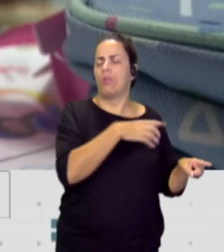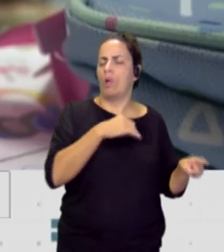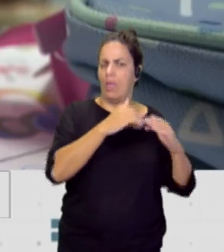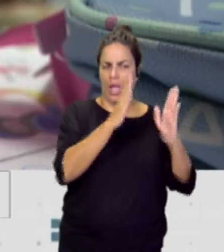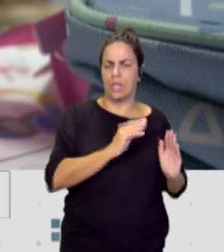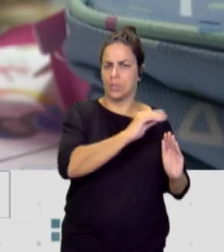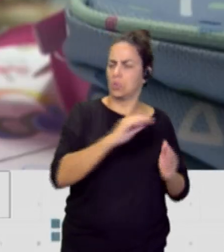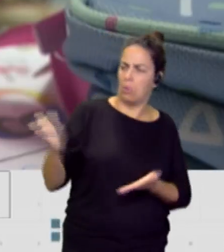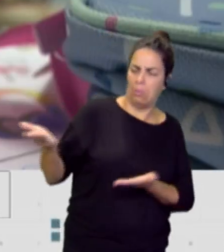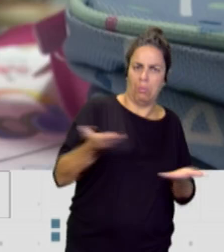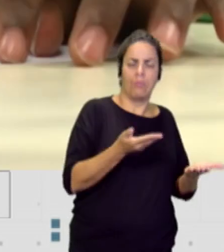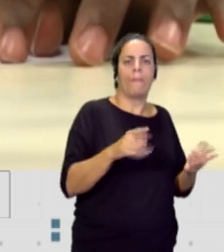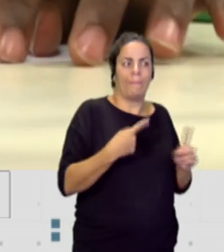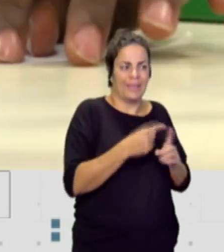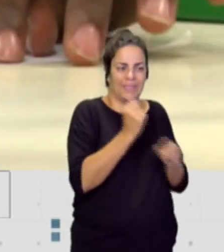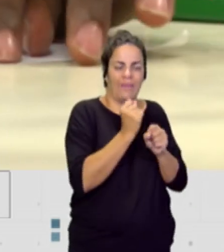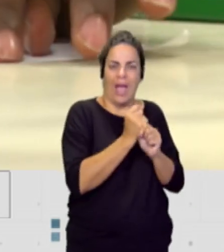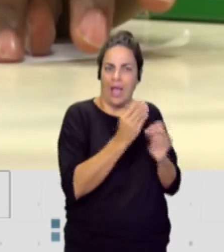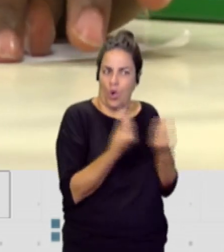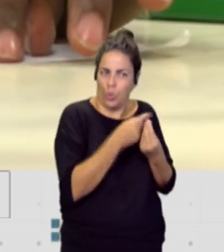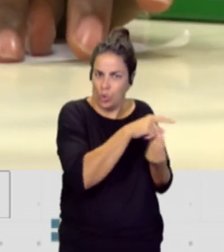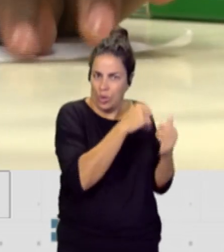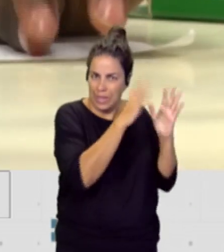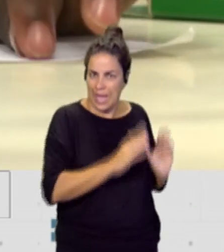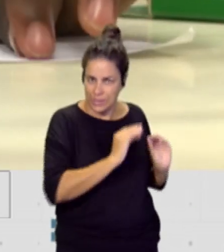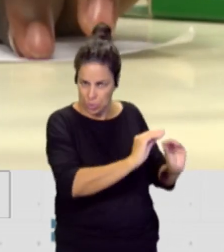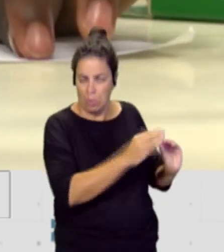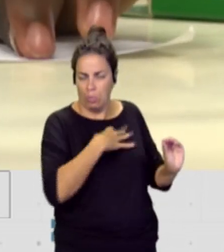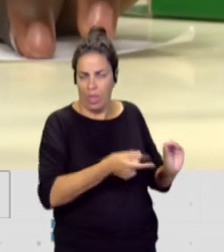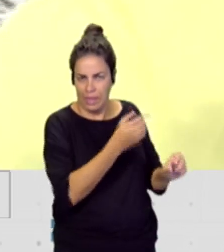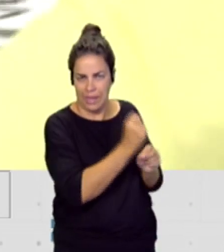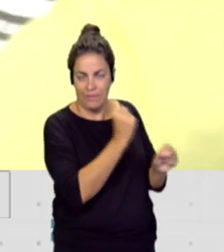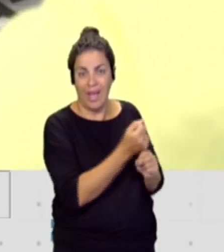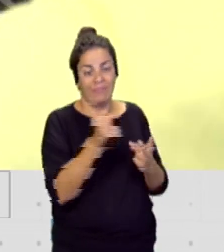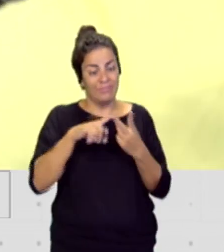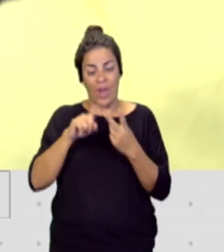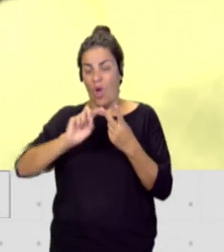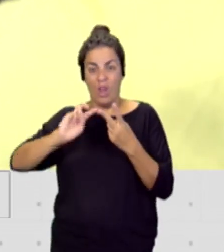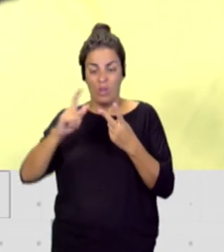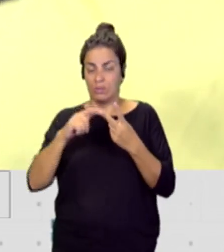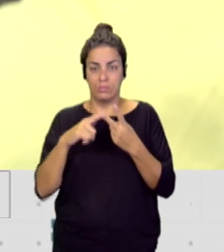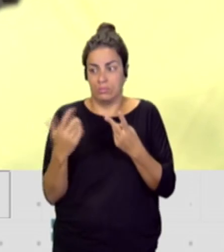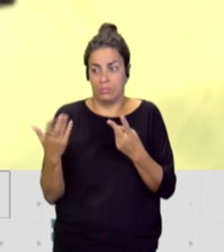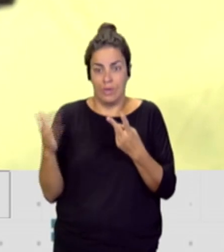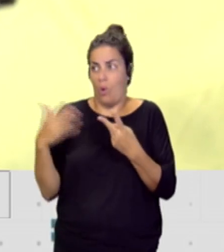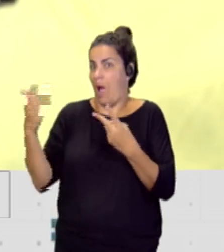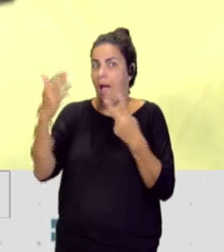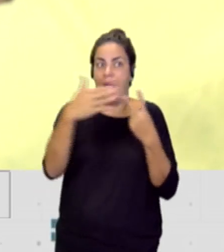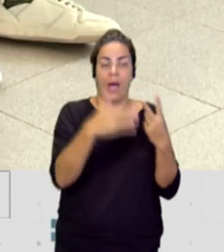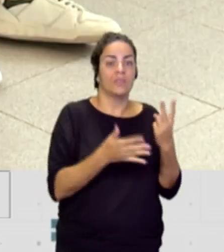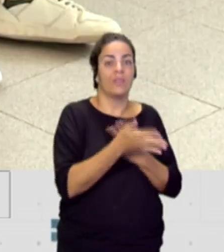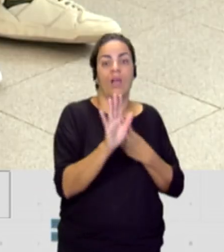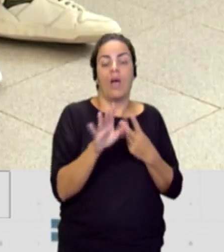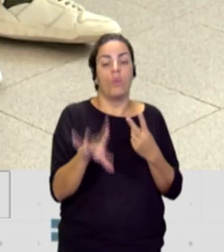y que se pondría a trabajar con ella en la casa. Pero es que el otro no tiene nada. El otro, su opción es irse a Barcelona,